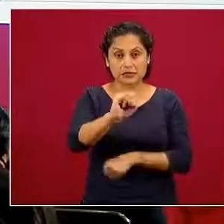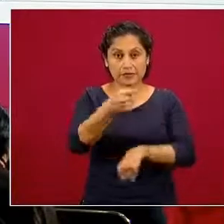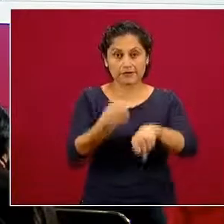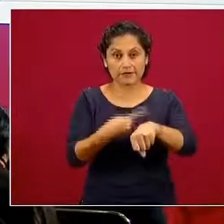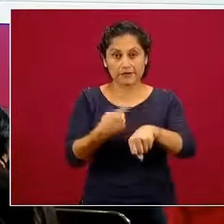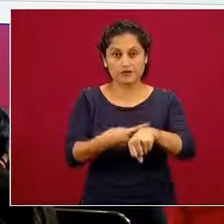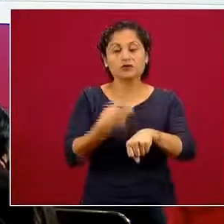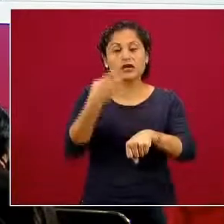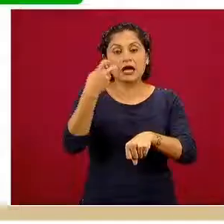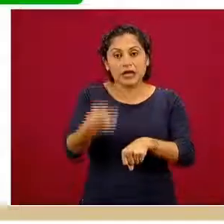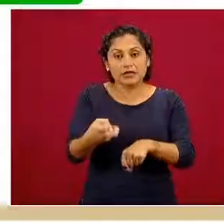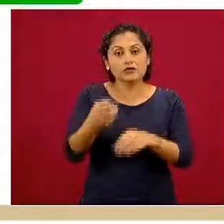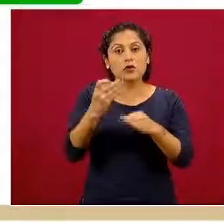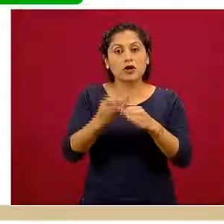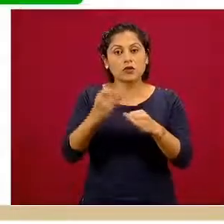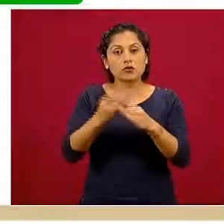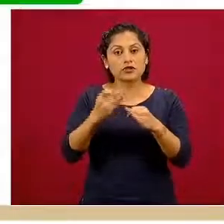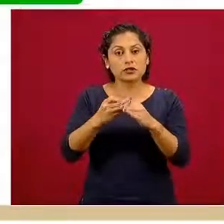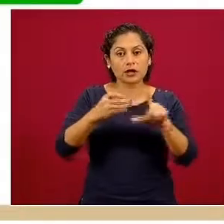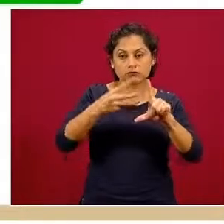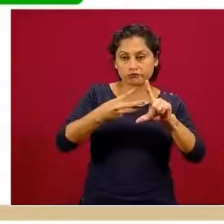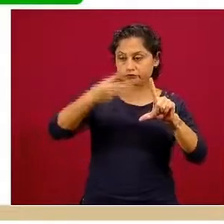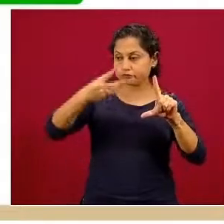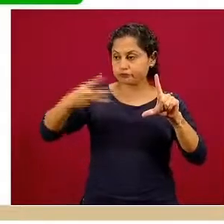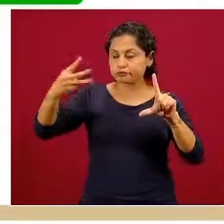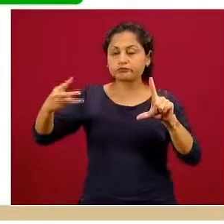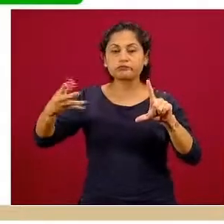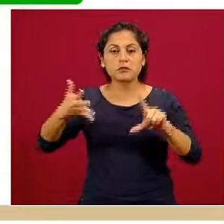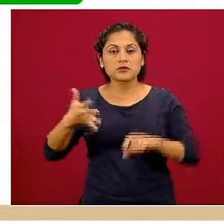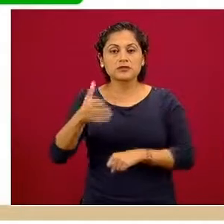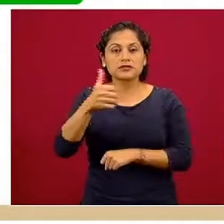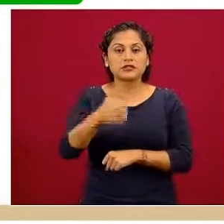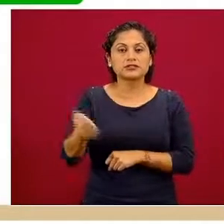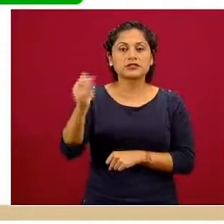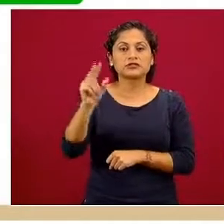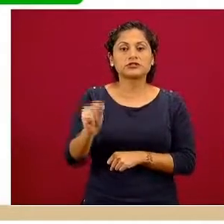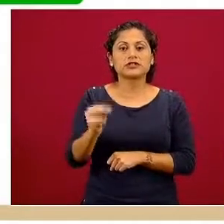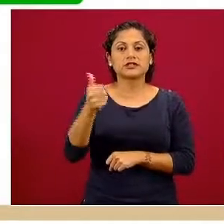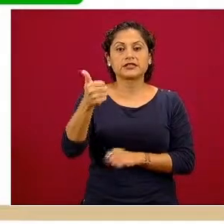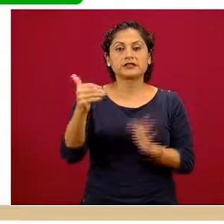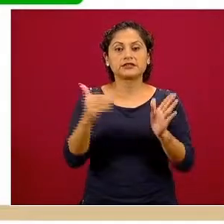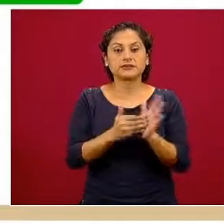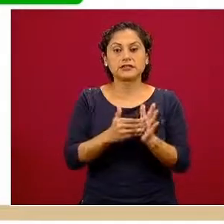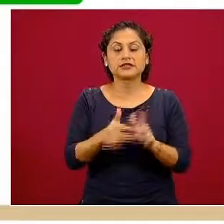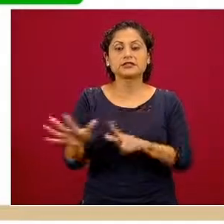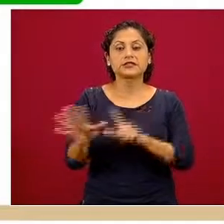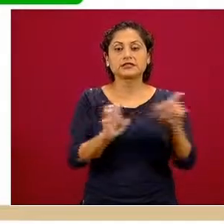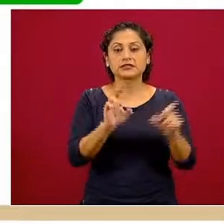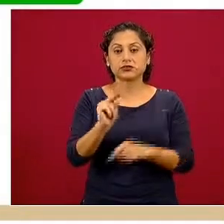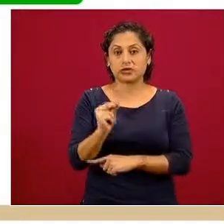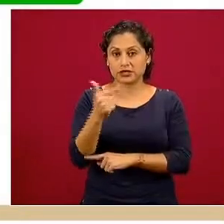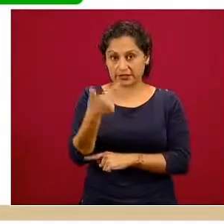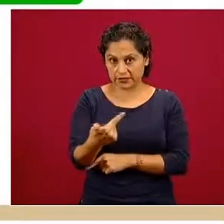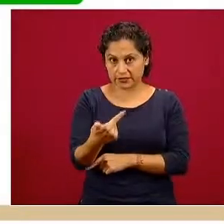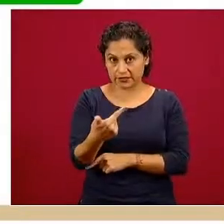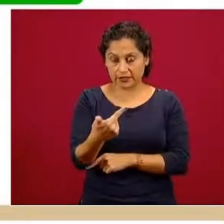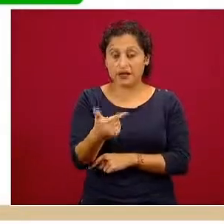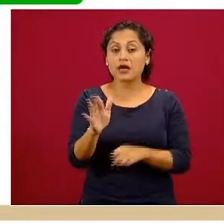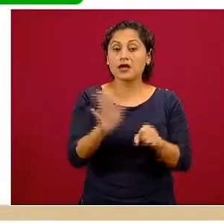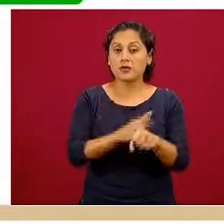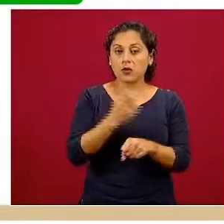pueden ya en este momento representar 686 mil 787, por eso es una